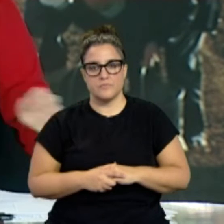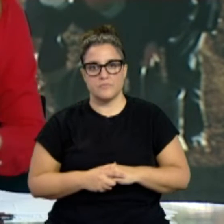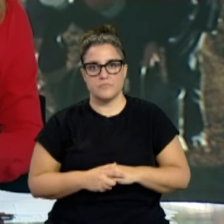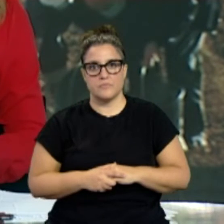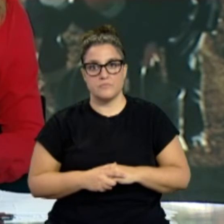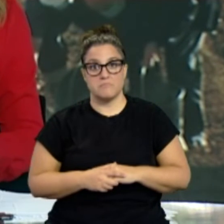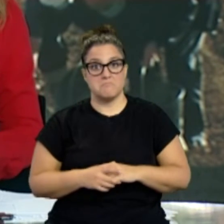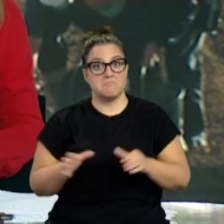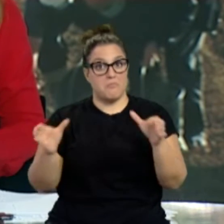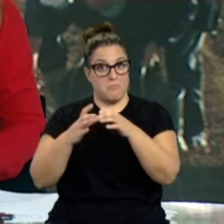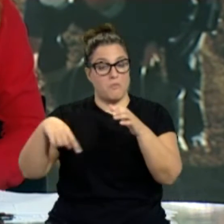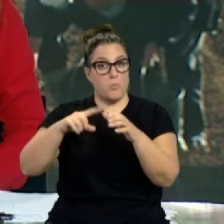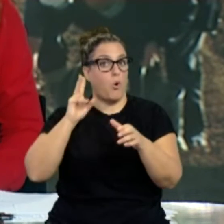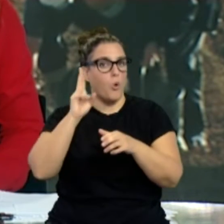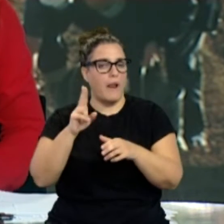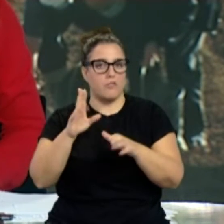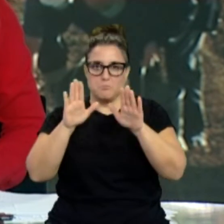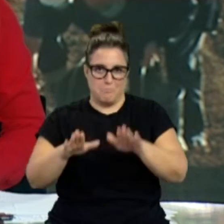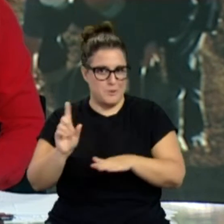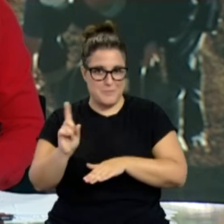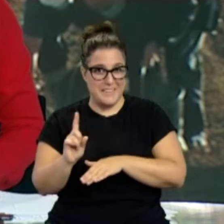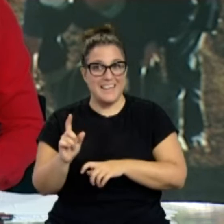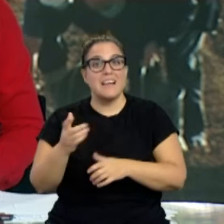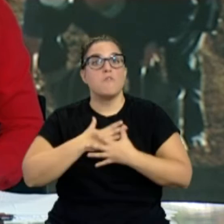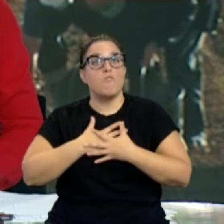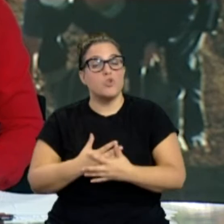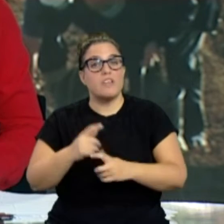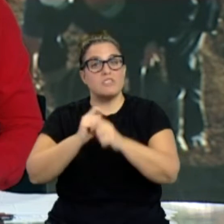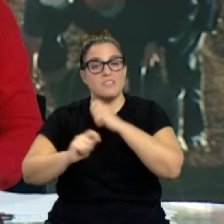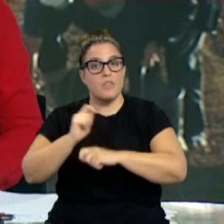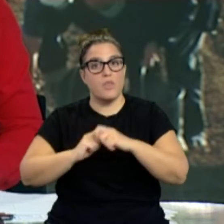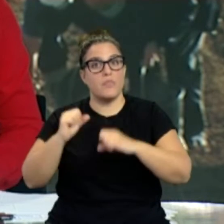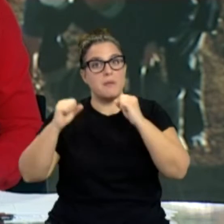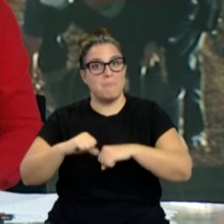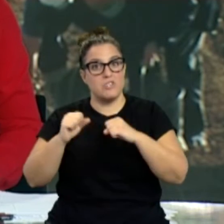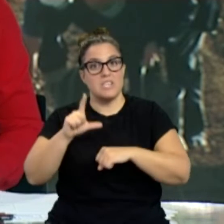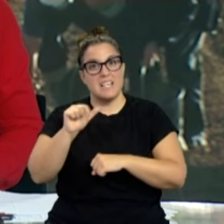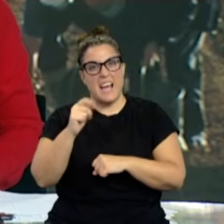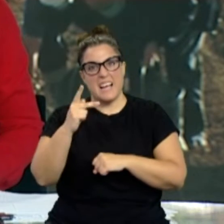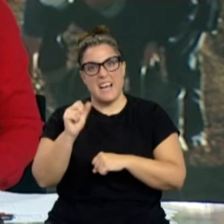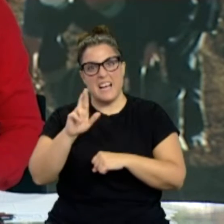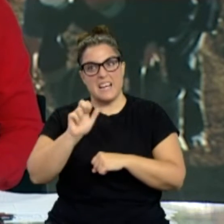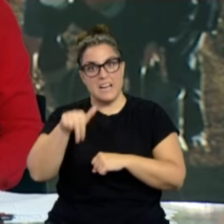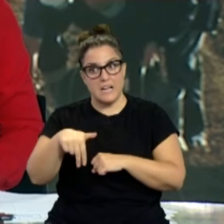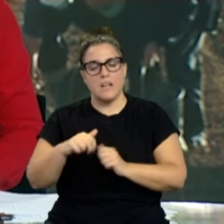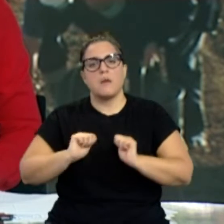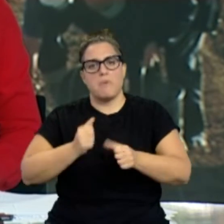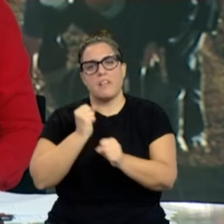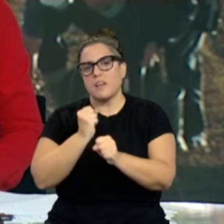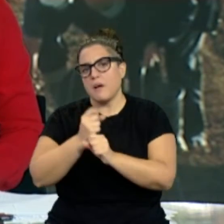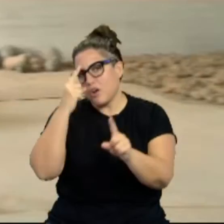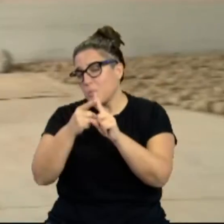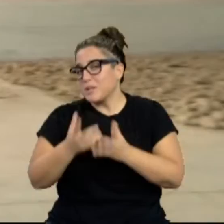Están jubilados, pero no por ello paran. Estos voluntarios de la Asociación de Mayores La Carra han vuelto a trabajar para ayudar a los demás. Esta es su historia.